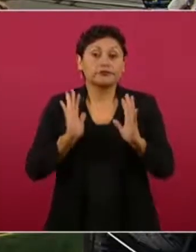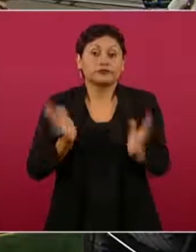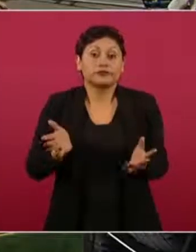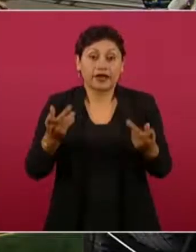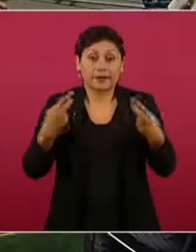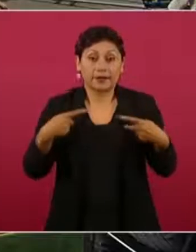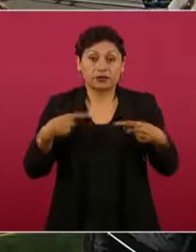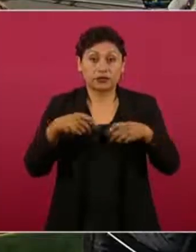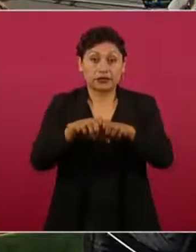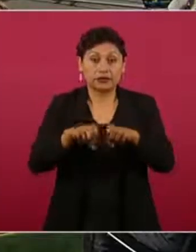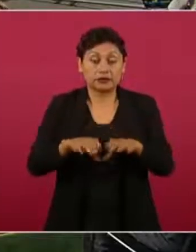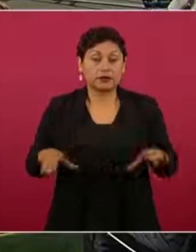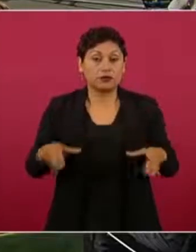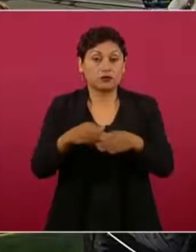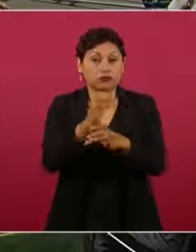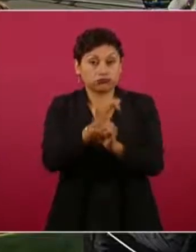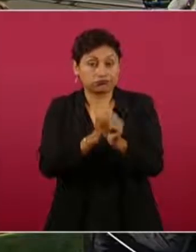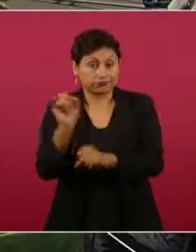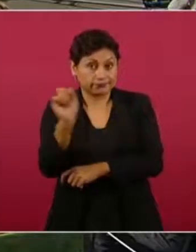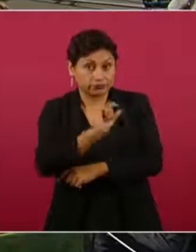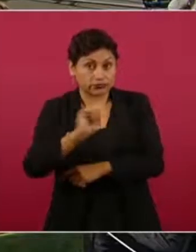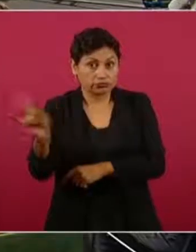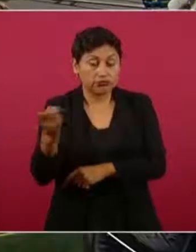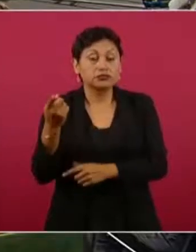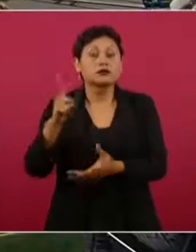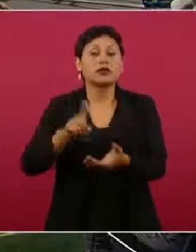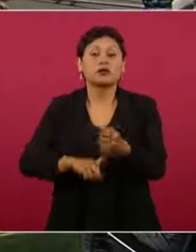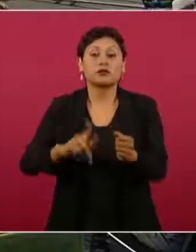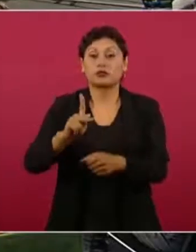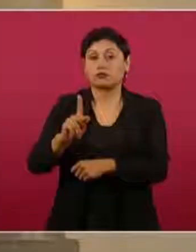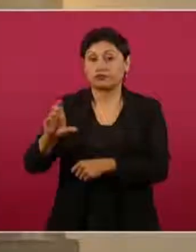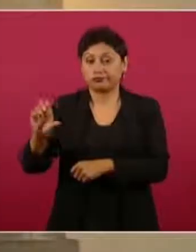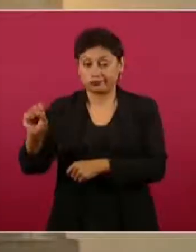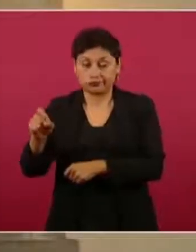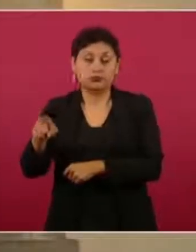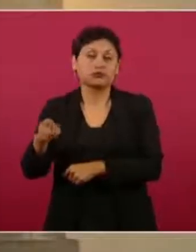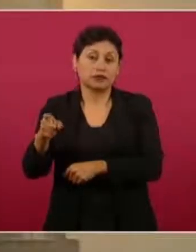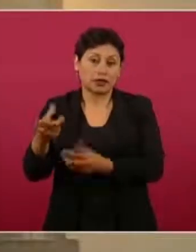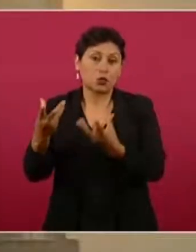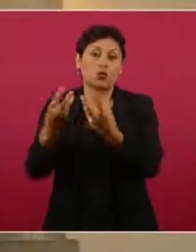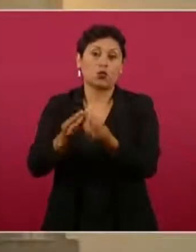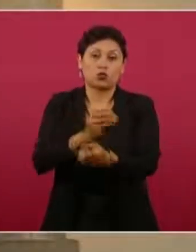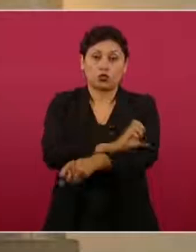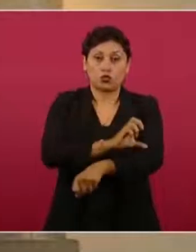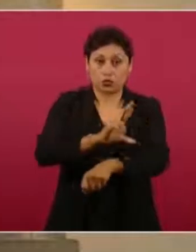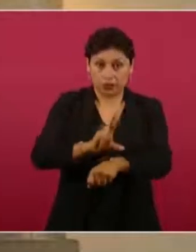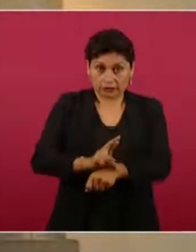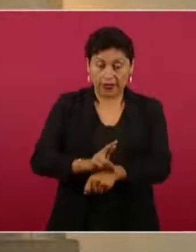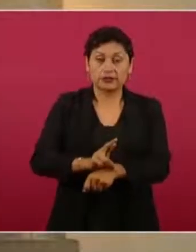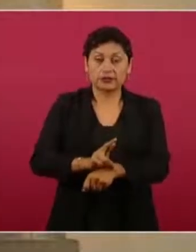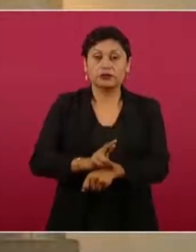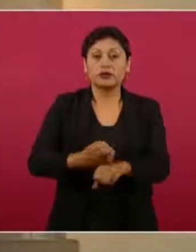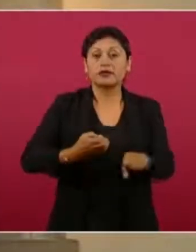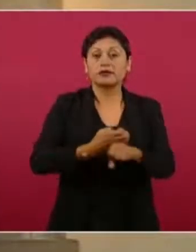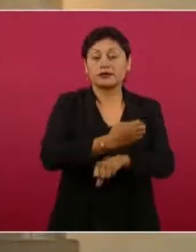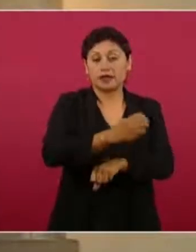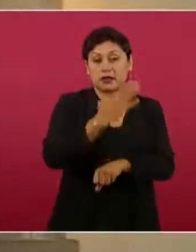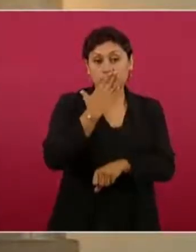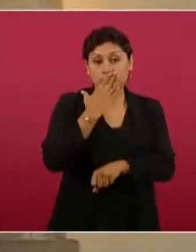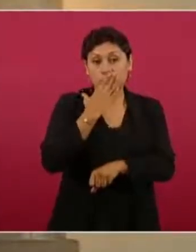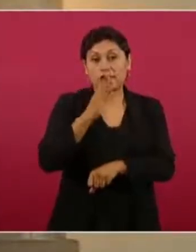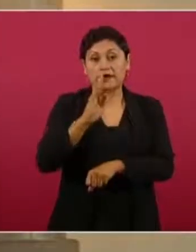investigadores. La Secretaría de Seguridad y Protección Ciudadana está en coordinación con la fiscal general de Sonora.